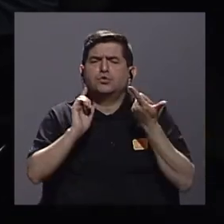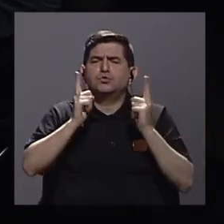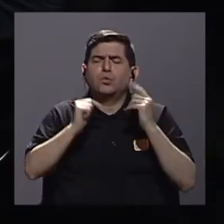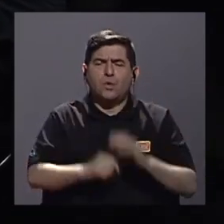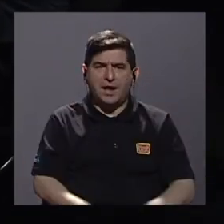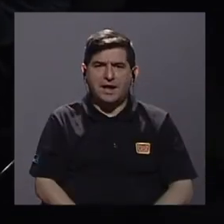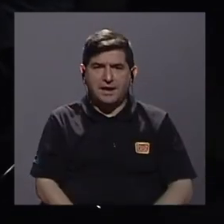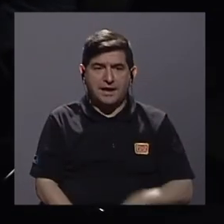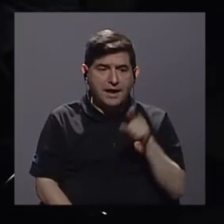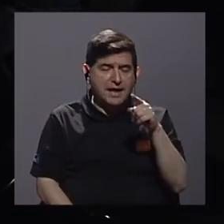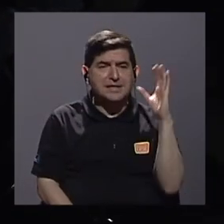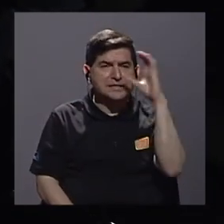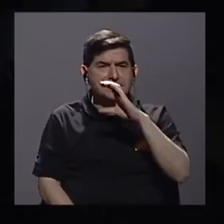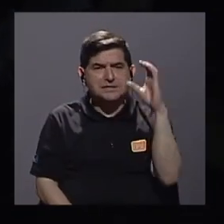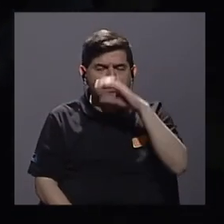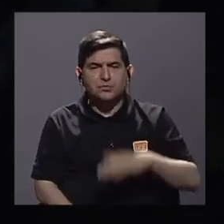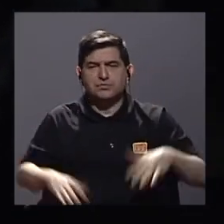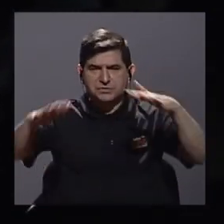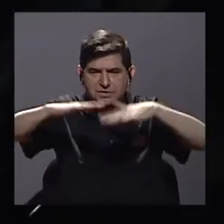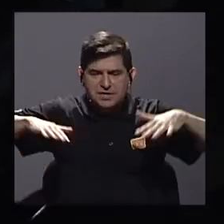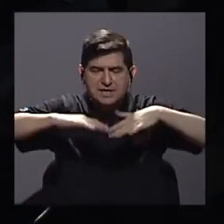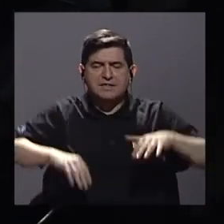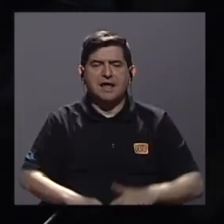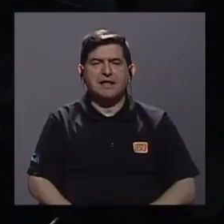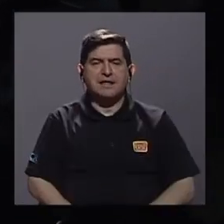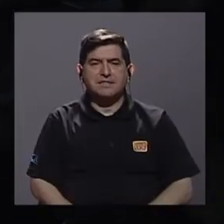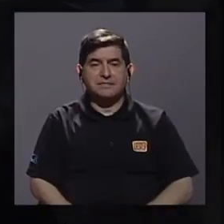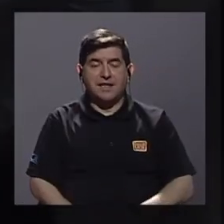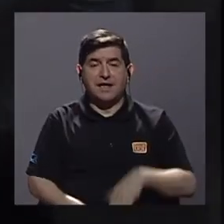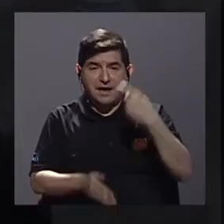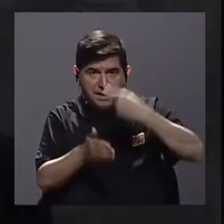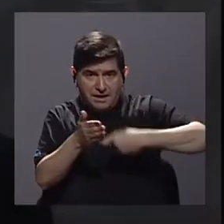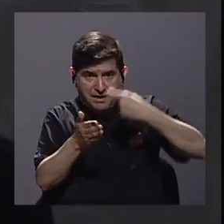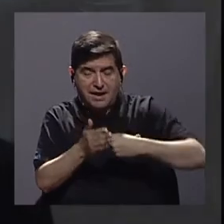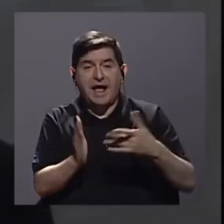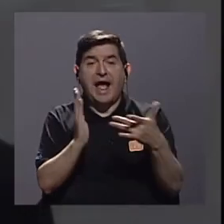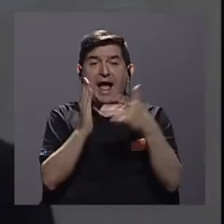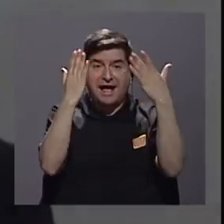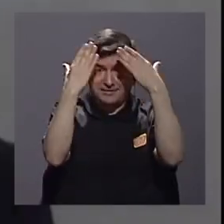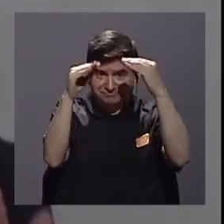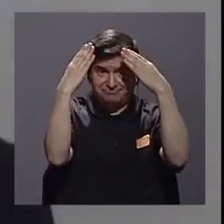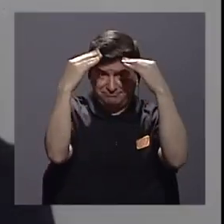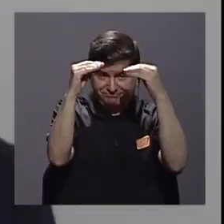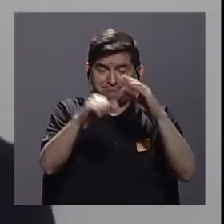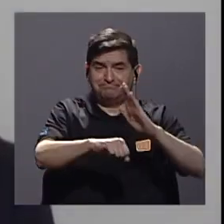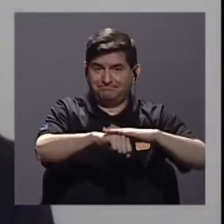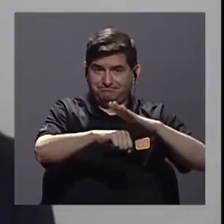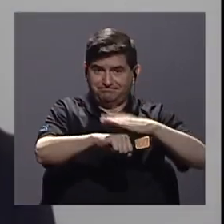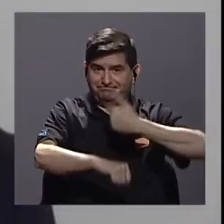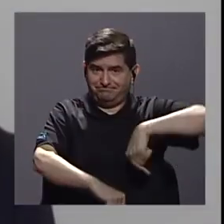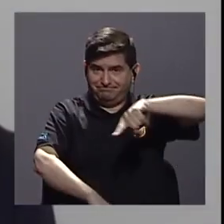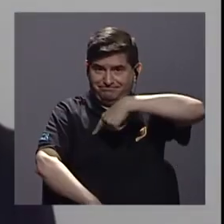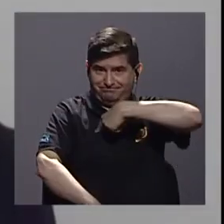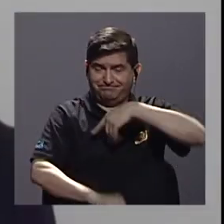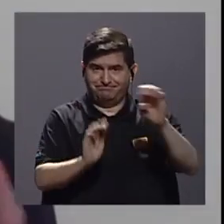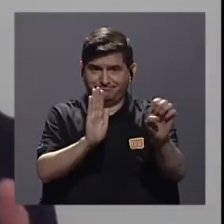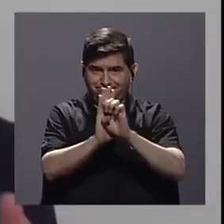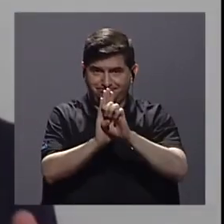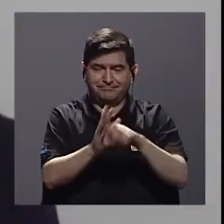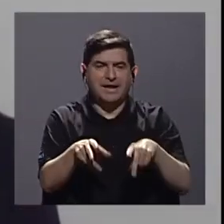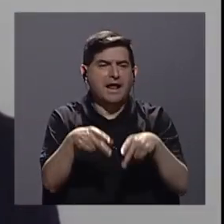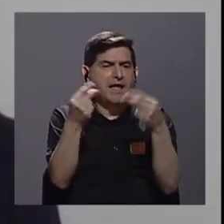en lo que es la búsqueda del espacio fiscal. Y, bueno, las mismas tecnologías de información, ¿verdad? Han permitido que, por ejemplo,